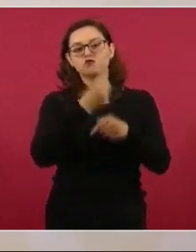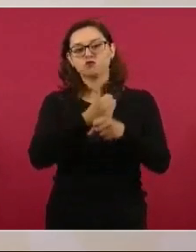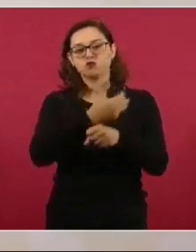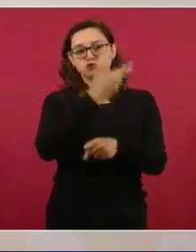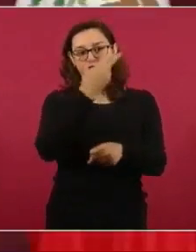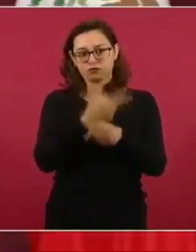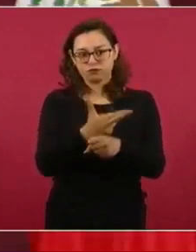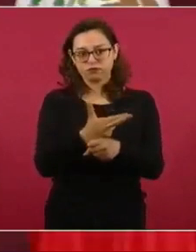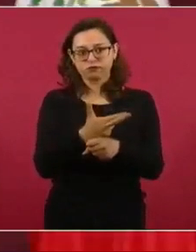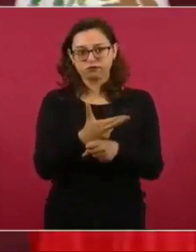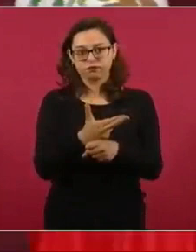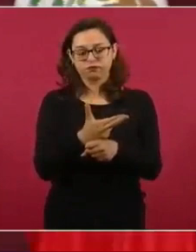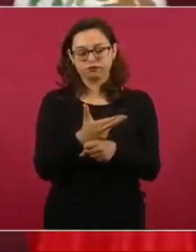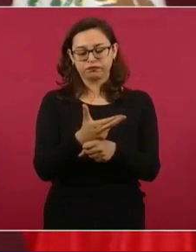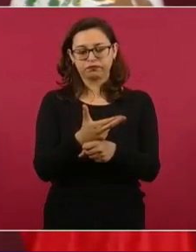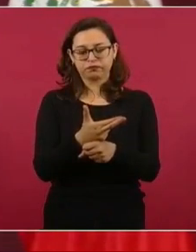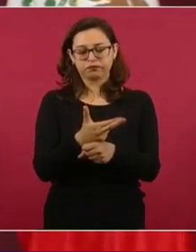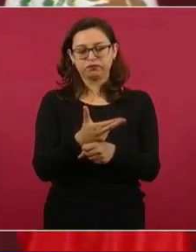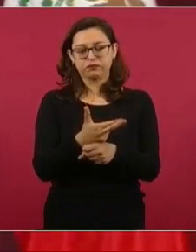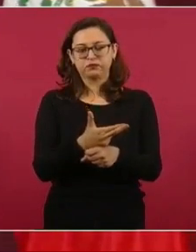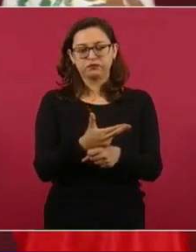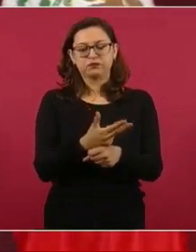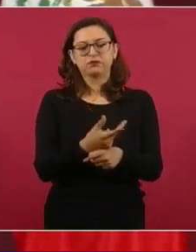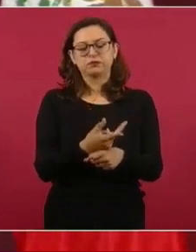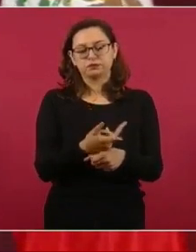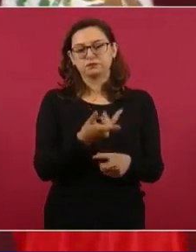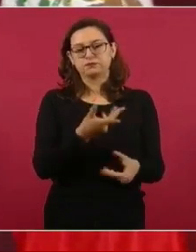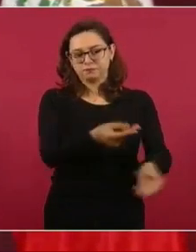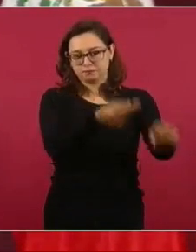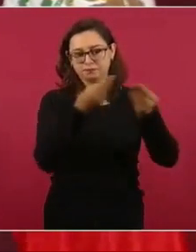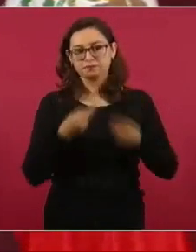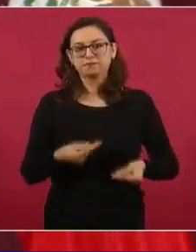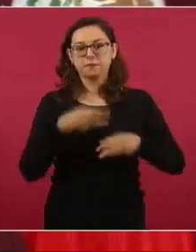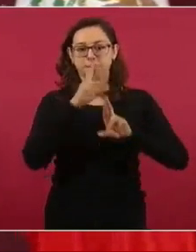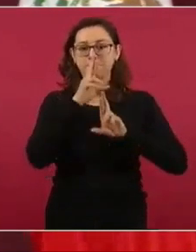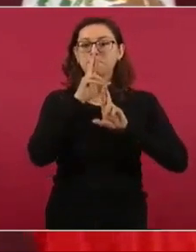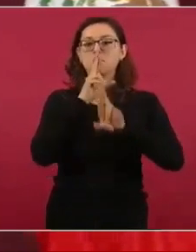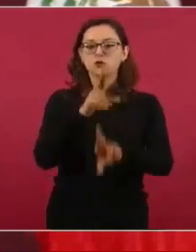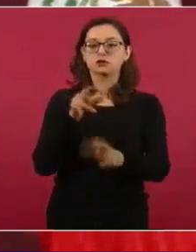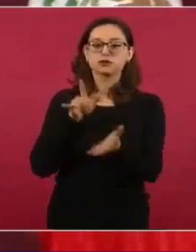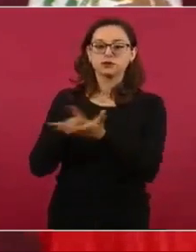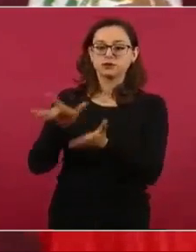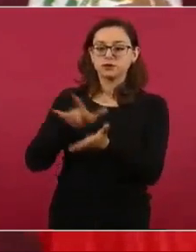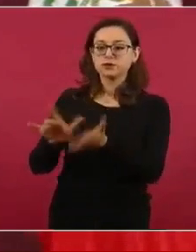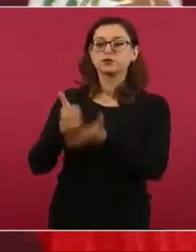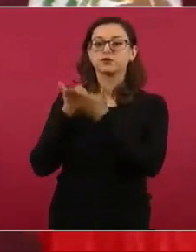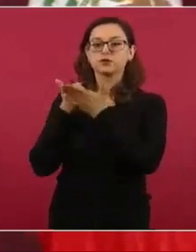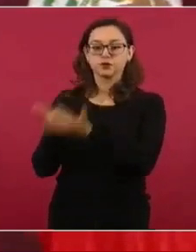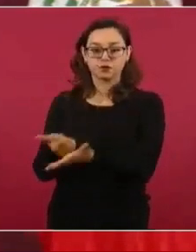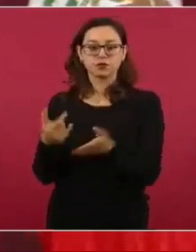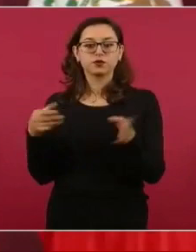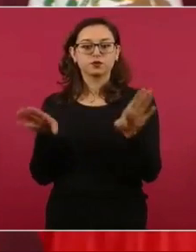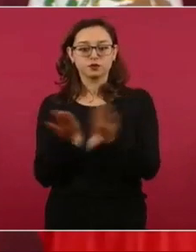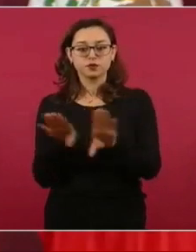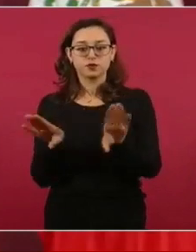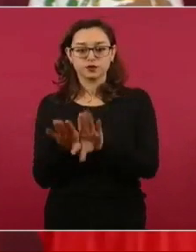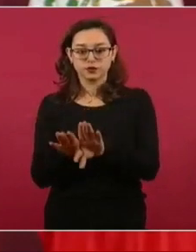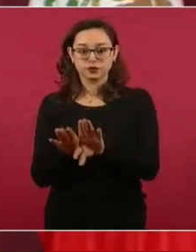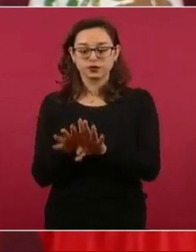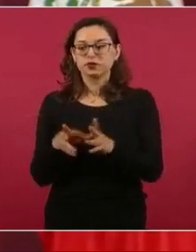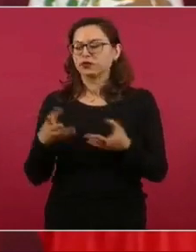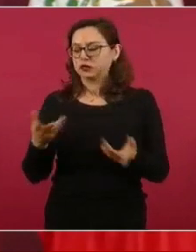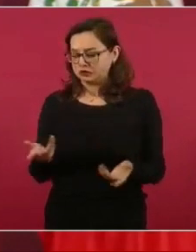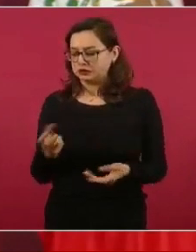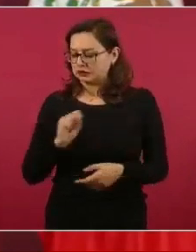nos dé una respuesta de cómo ayudar. Ya se ha hecho con los